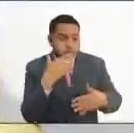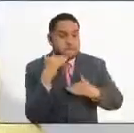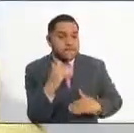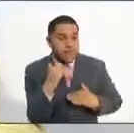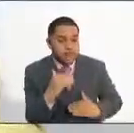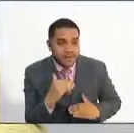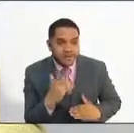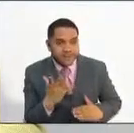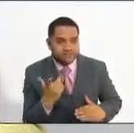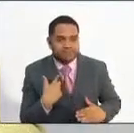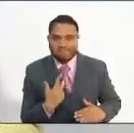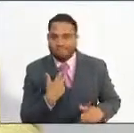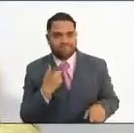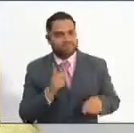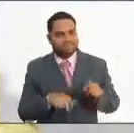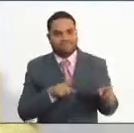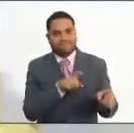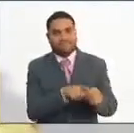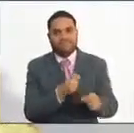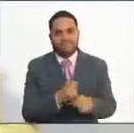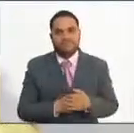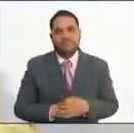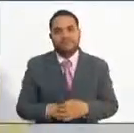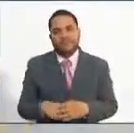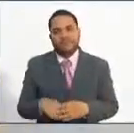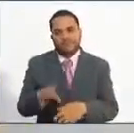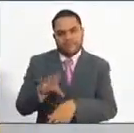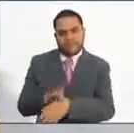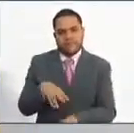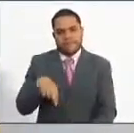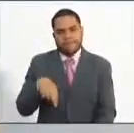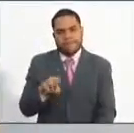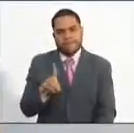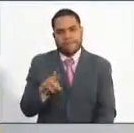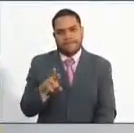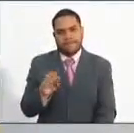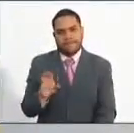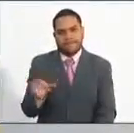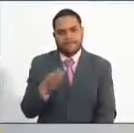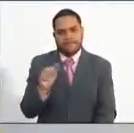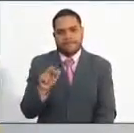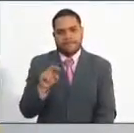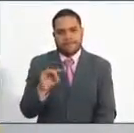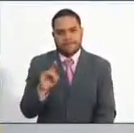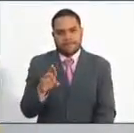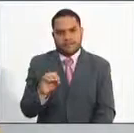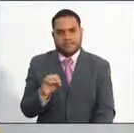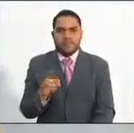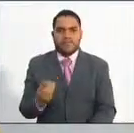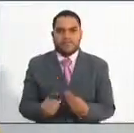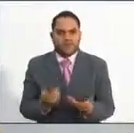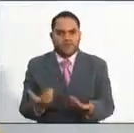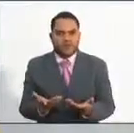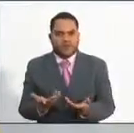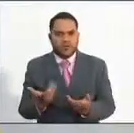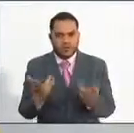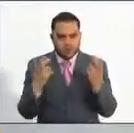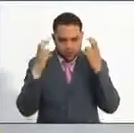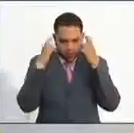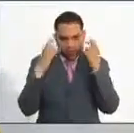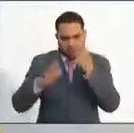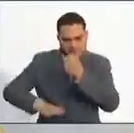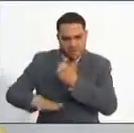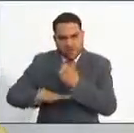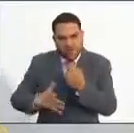Muy bien, seguimos. Doctor Pedro Arturo Rodríguez, ¿cómo operan los núcleos básicos de conocimiento de los requisitos de estudio para requisitos